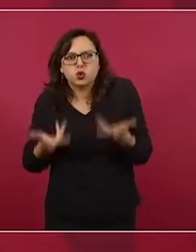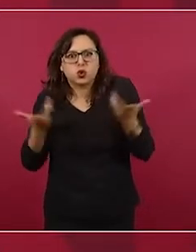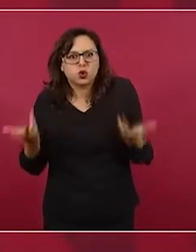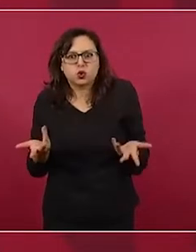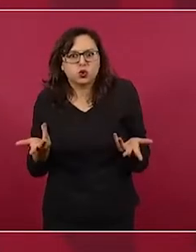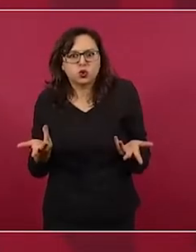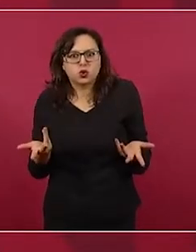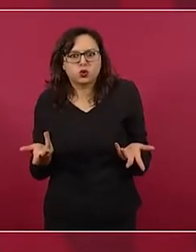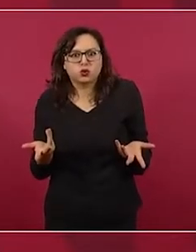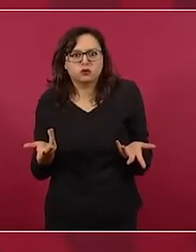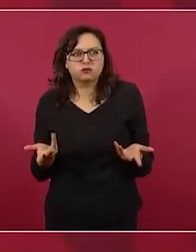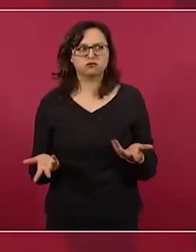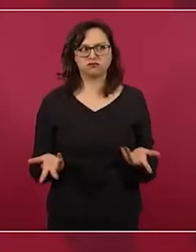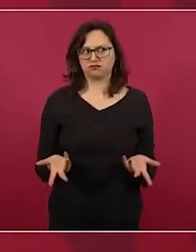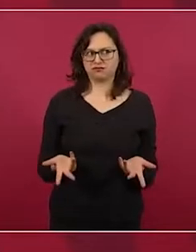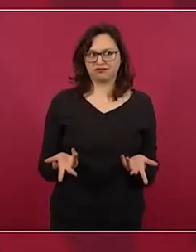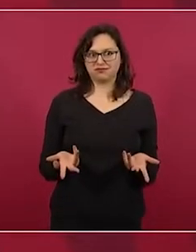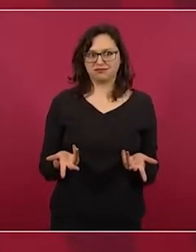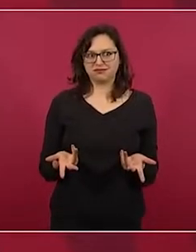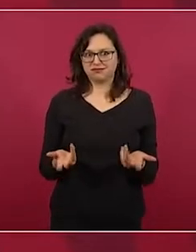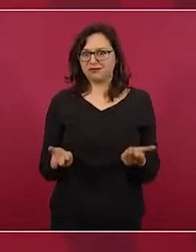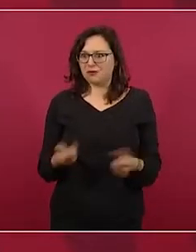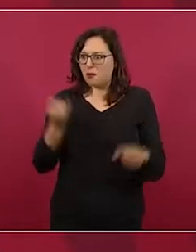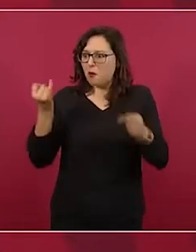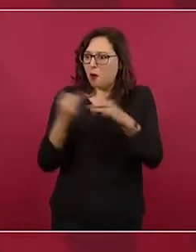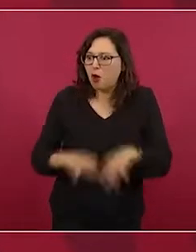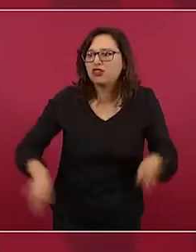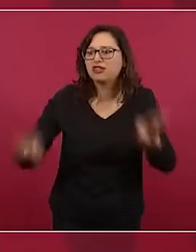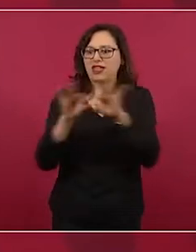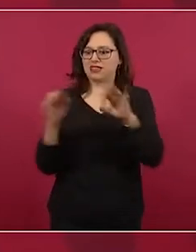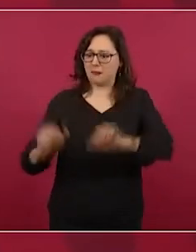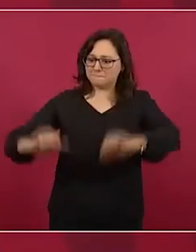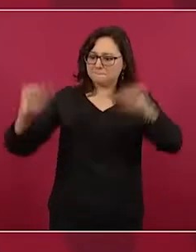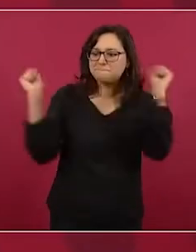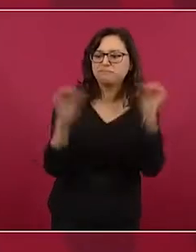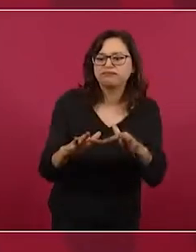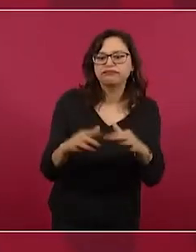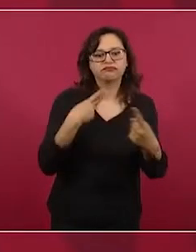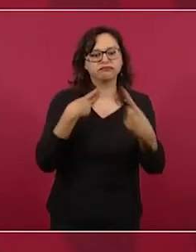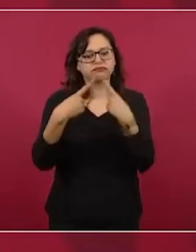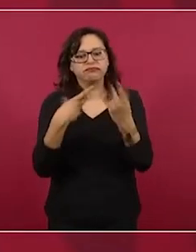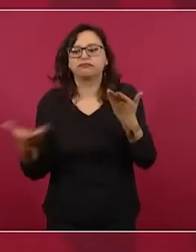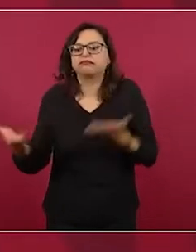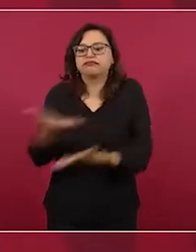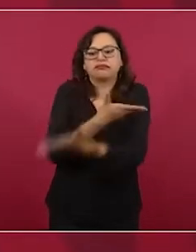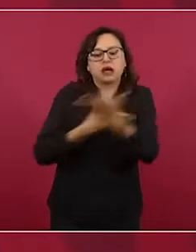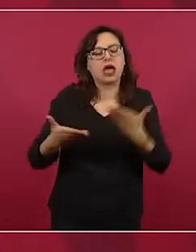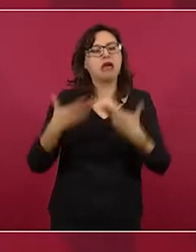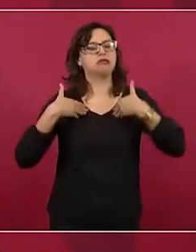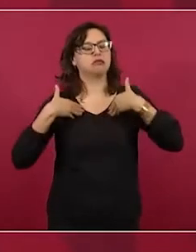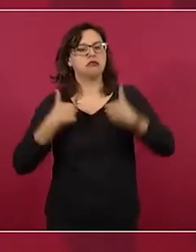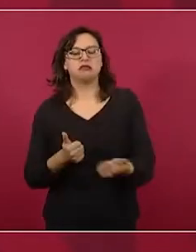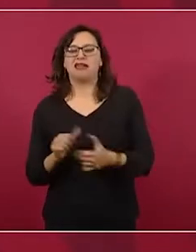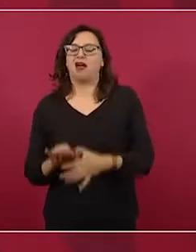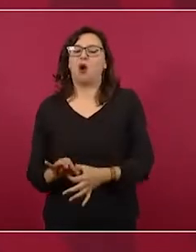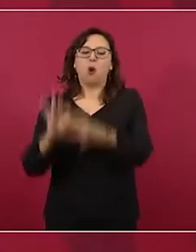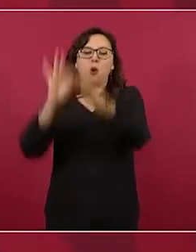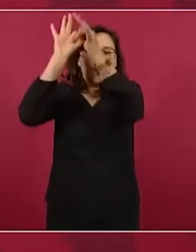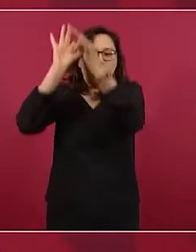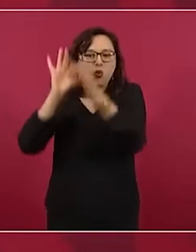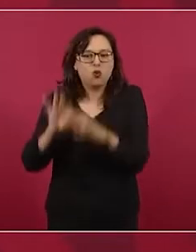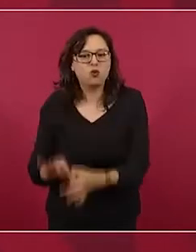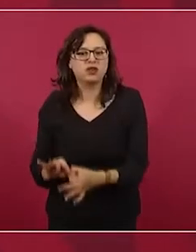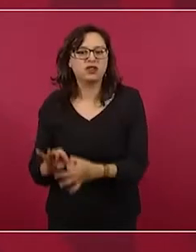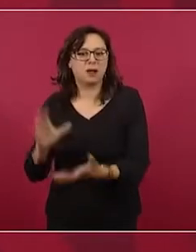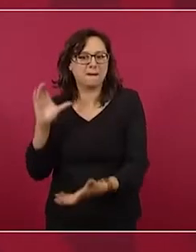Además, vamos a dialogar, vamos a entendernos, vamos a unirnos, vamos a